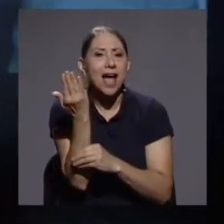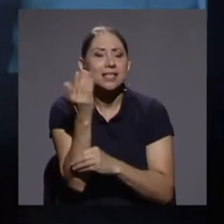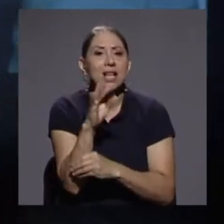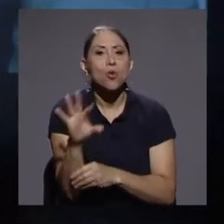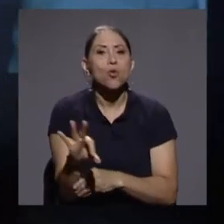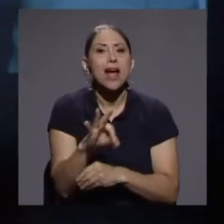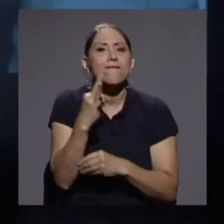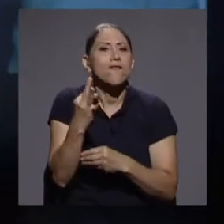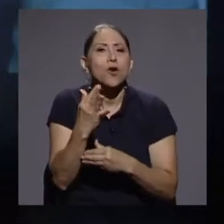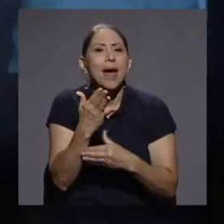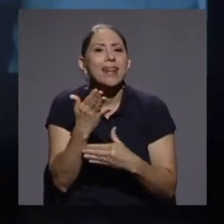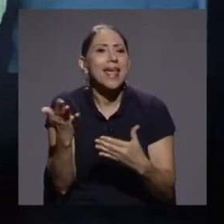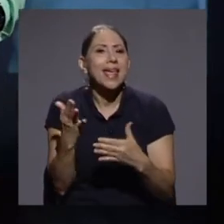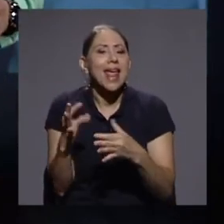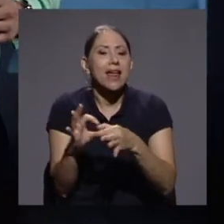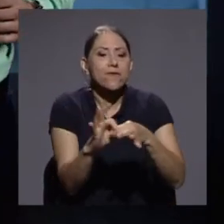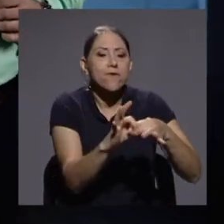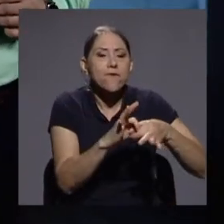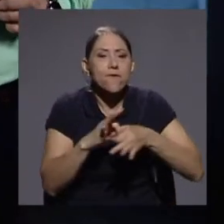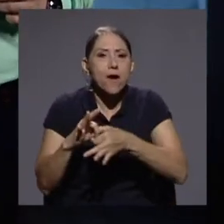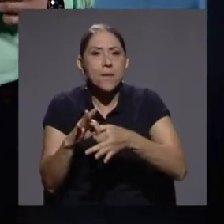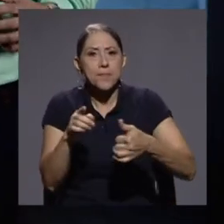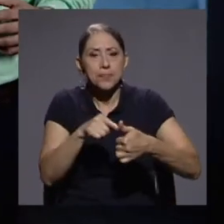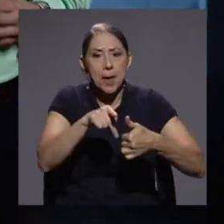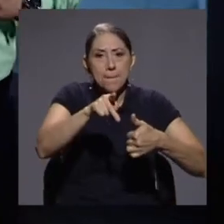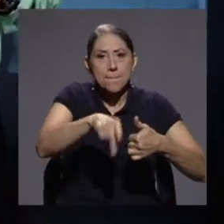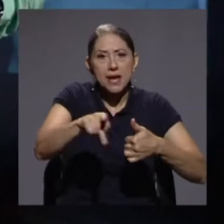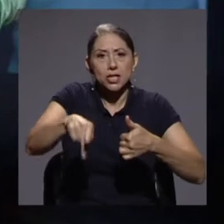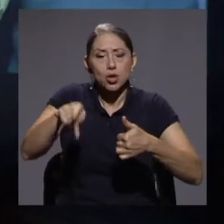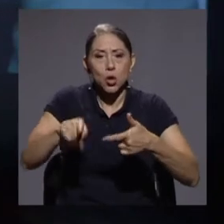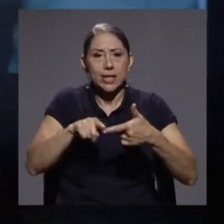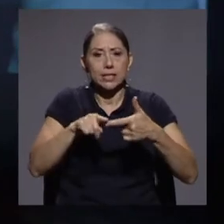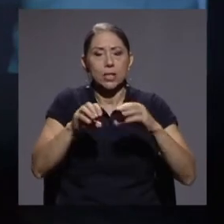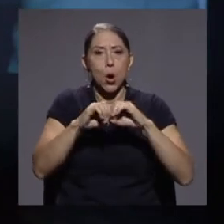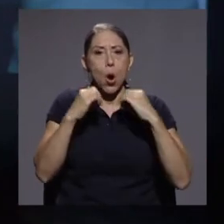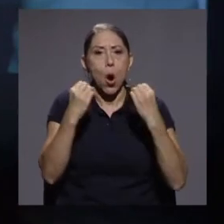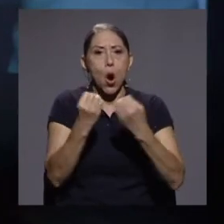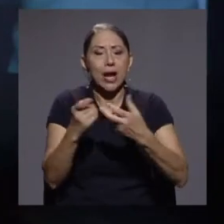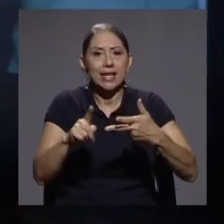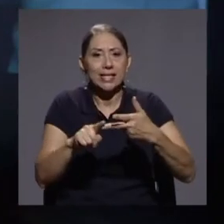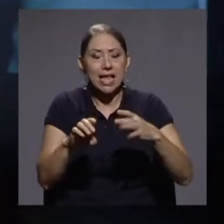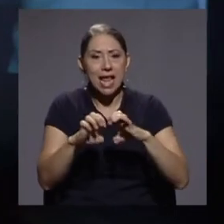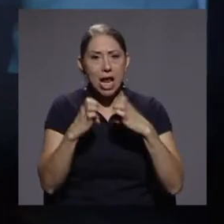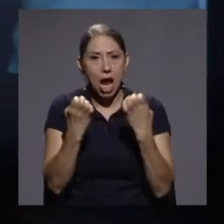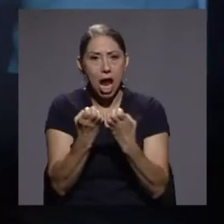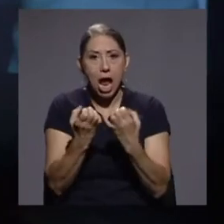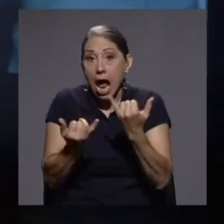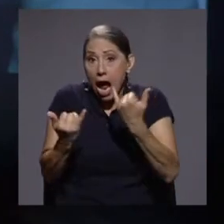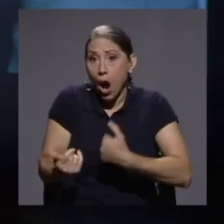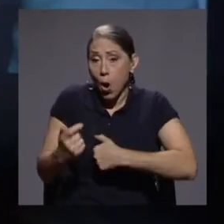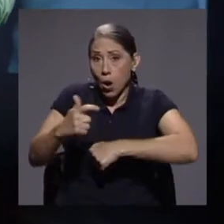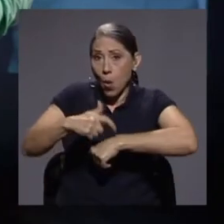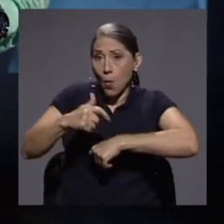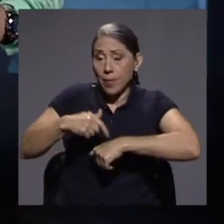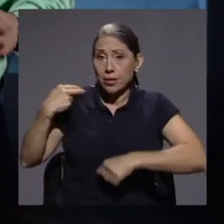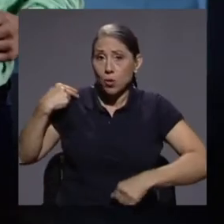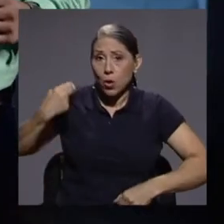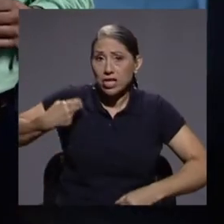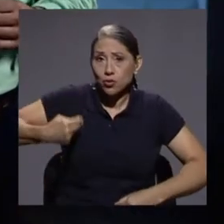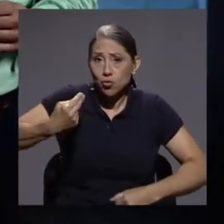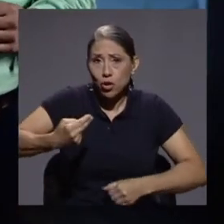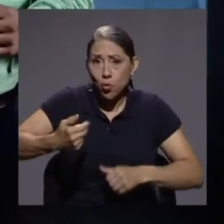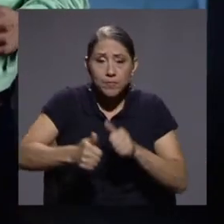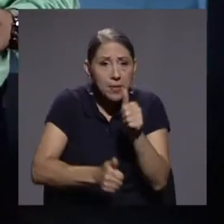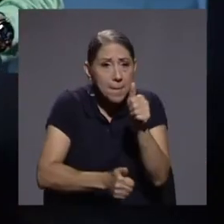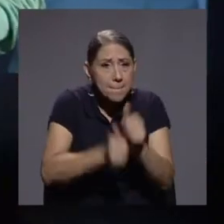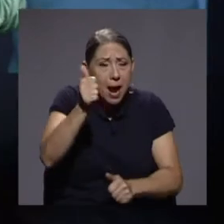entre las personas, las organizaciones y los equipos. Estamos en un momento histórico donde la mayoría